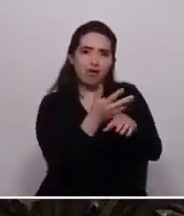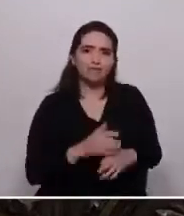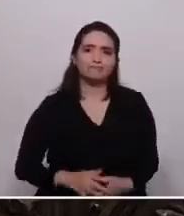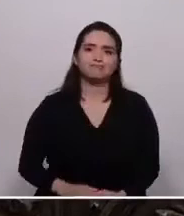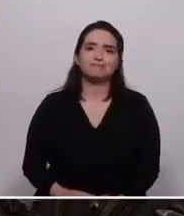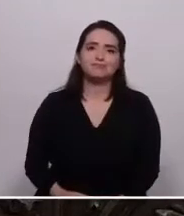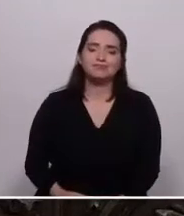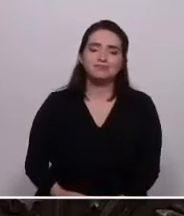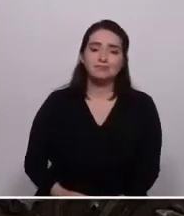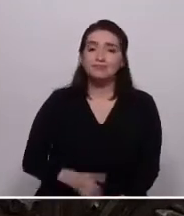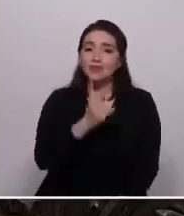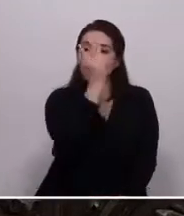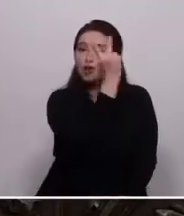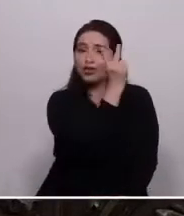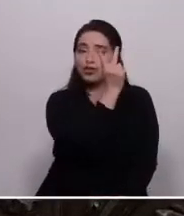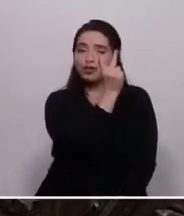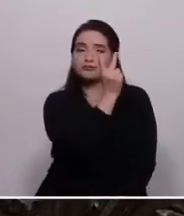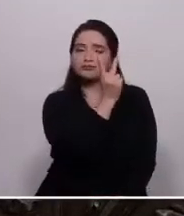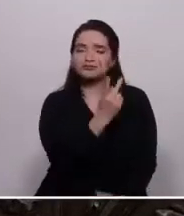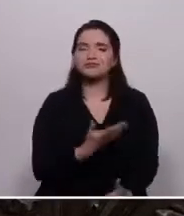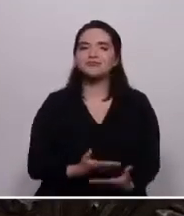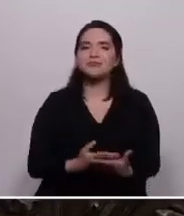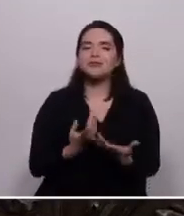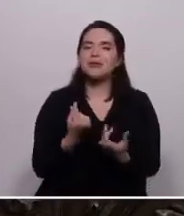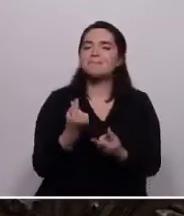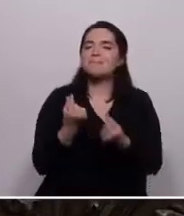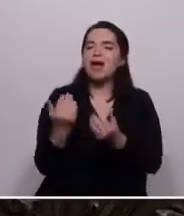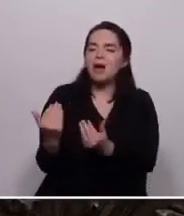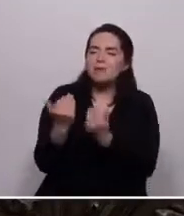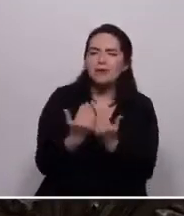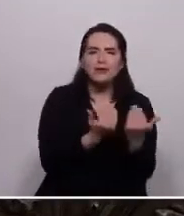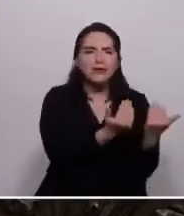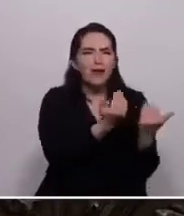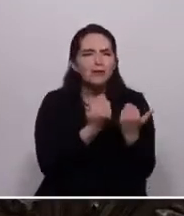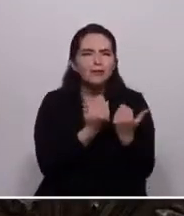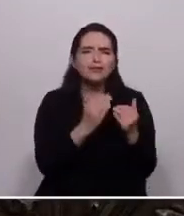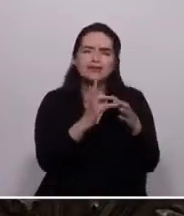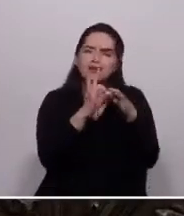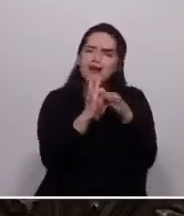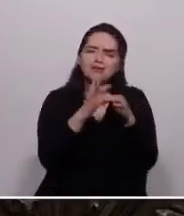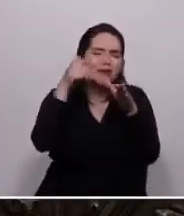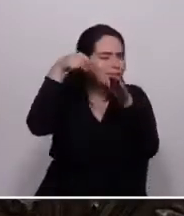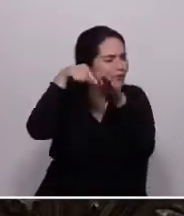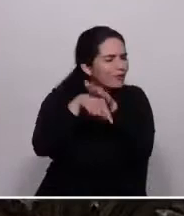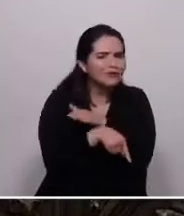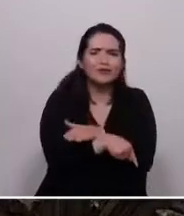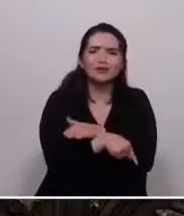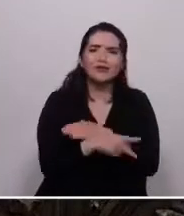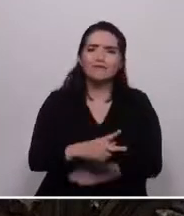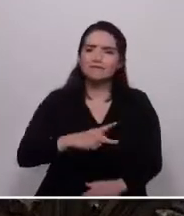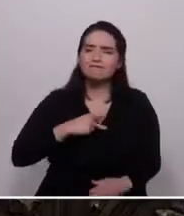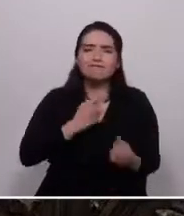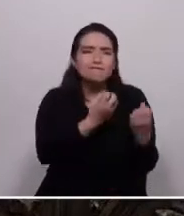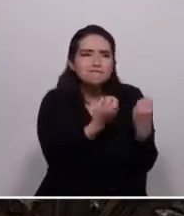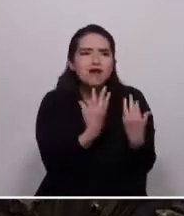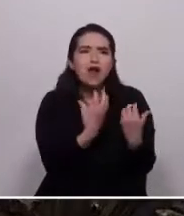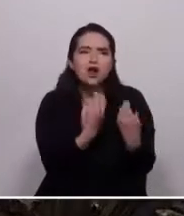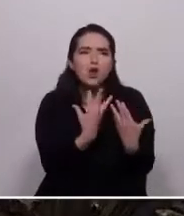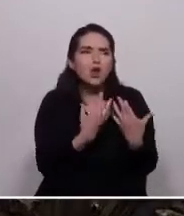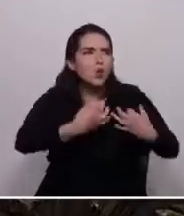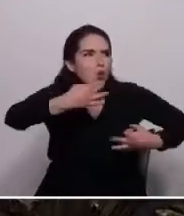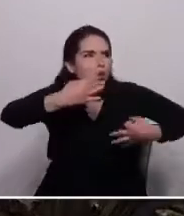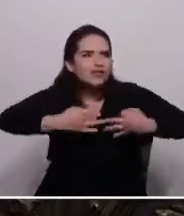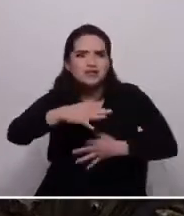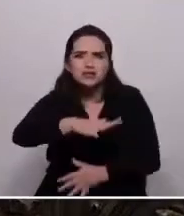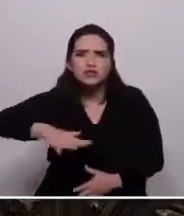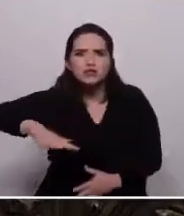Ambos fueron mis grandes pilares y les agradezco profundamente los valores y sentido de justicia social